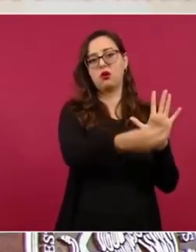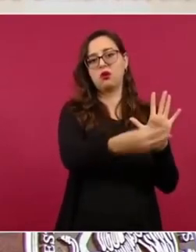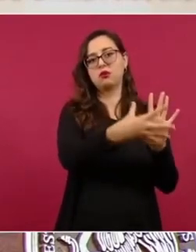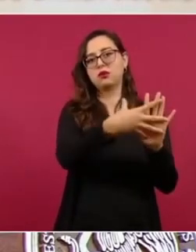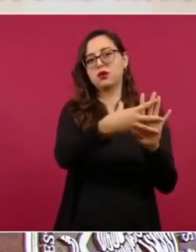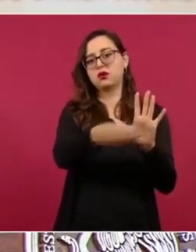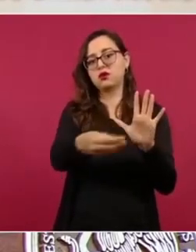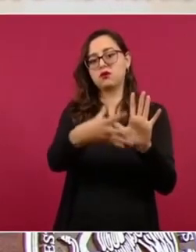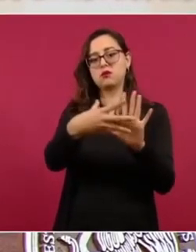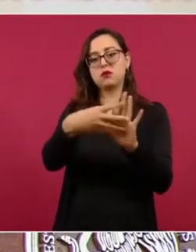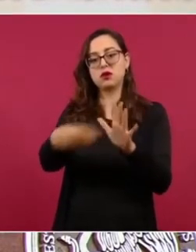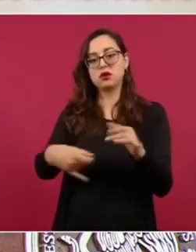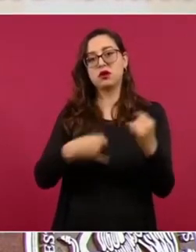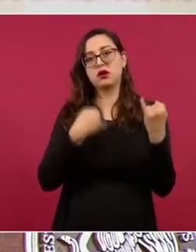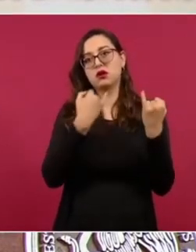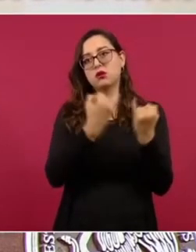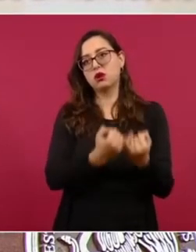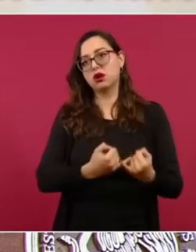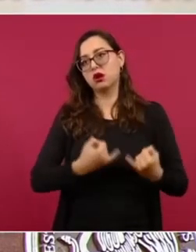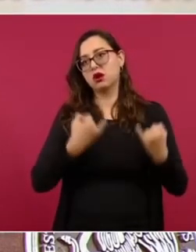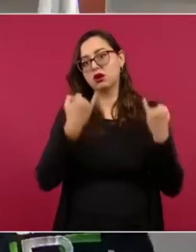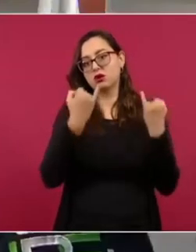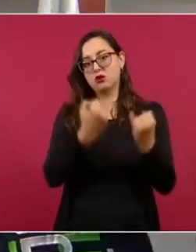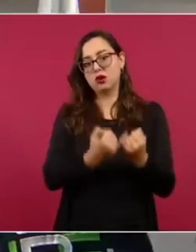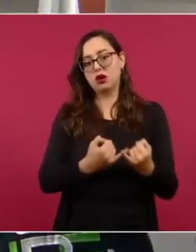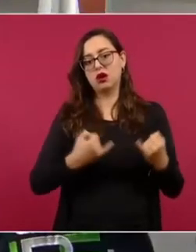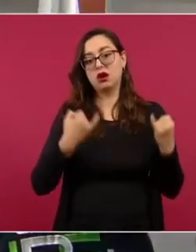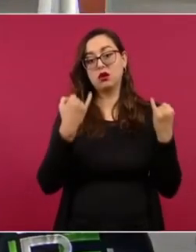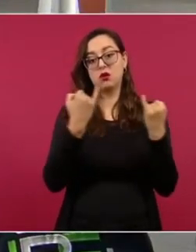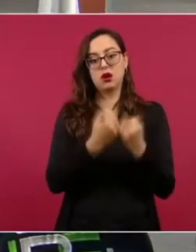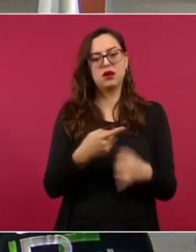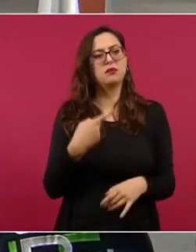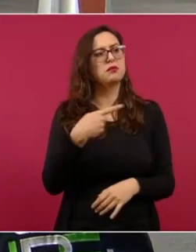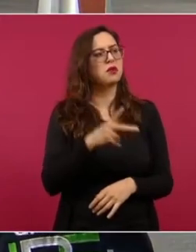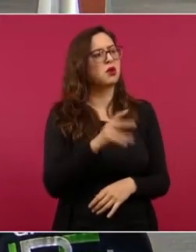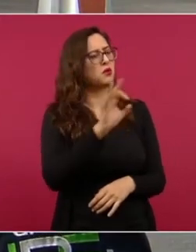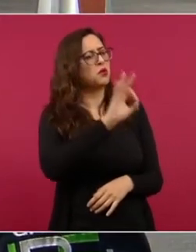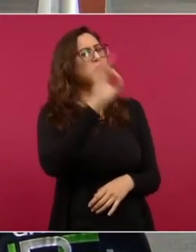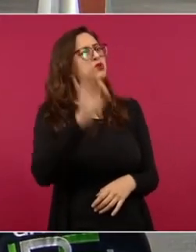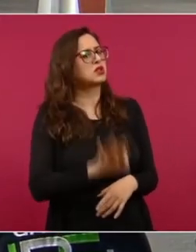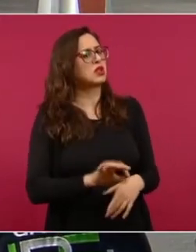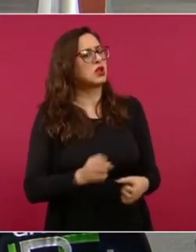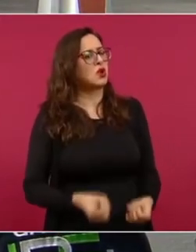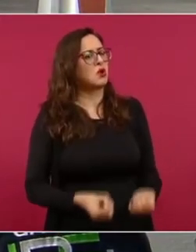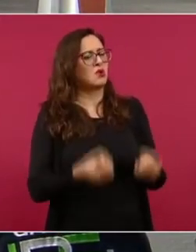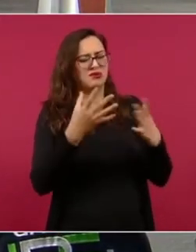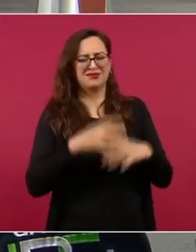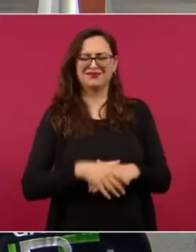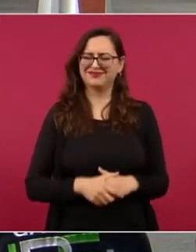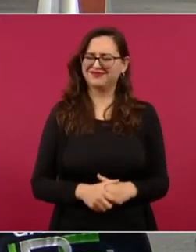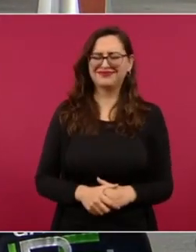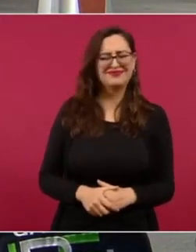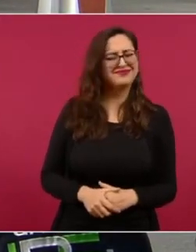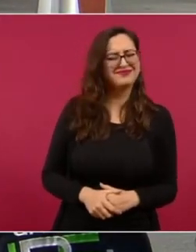no es serio. ¿En porcentajes ustedes no han encontrado la presencia? nosotros ni siquiera